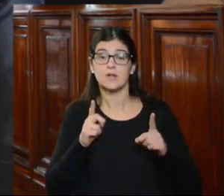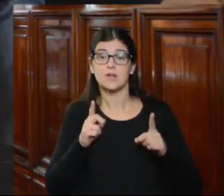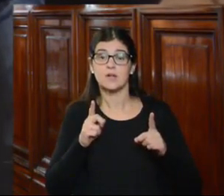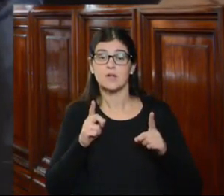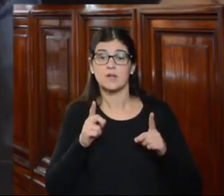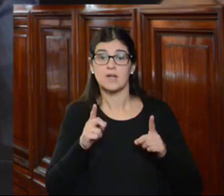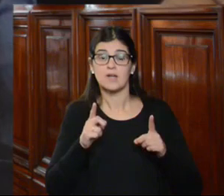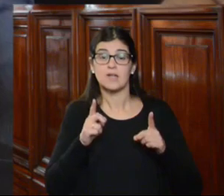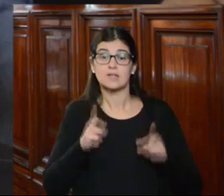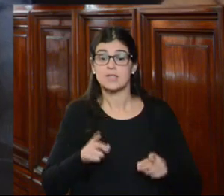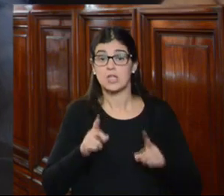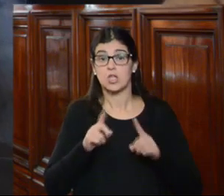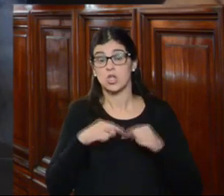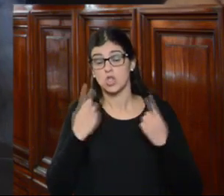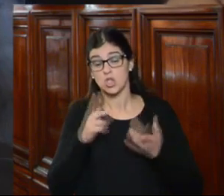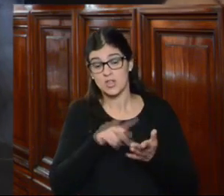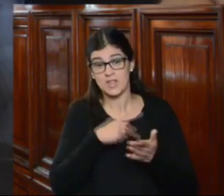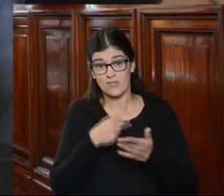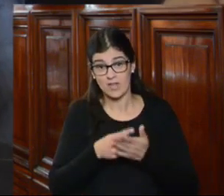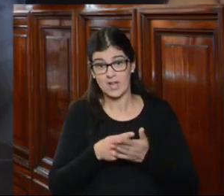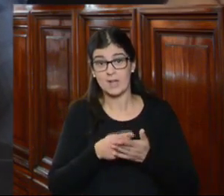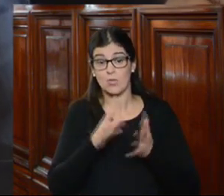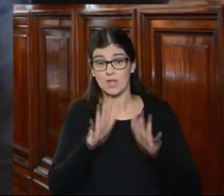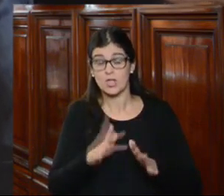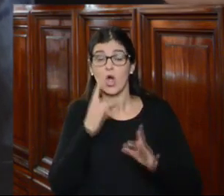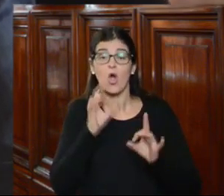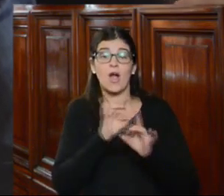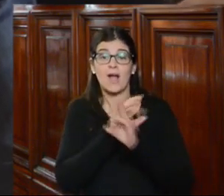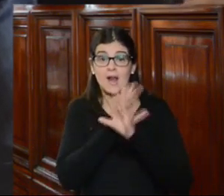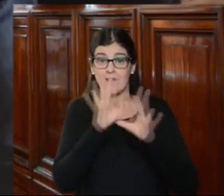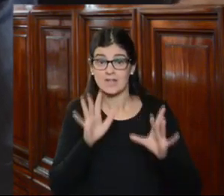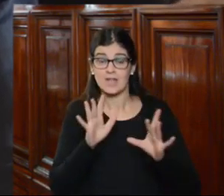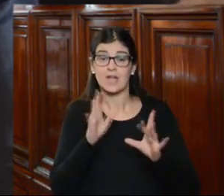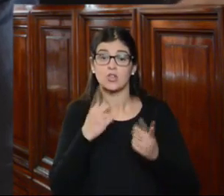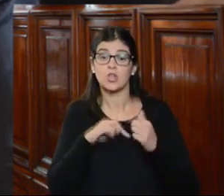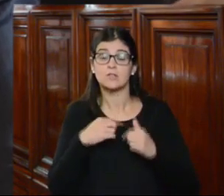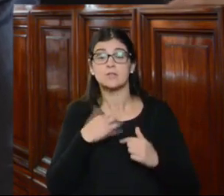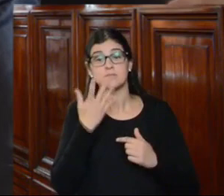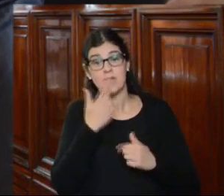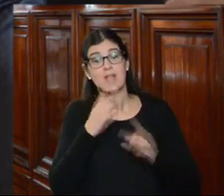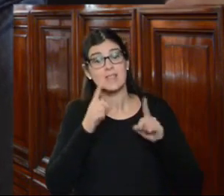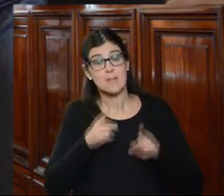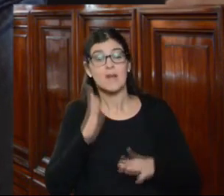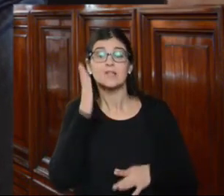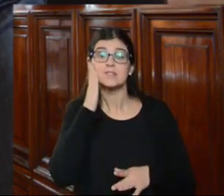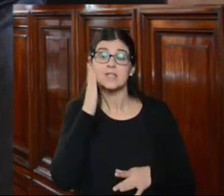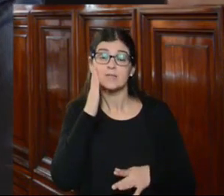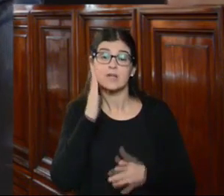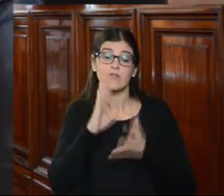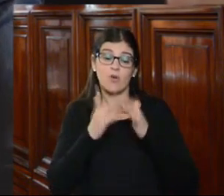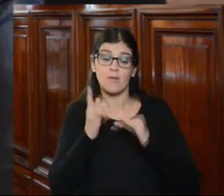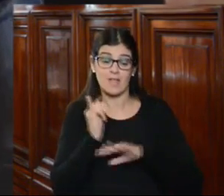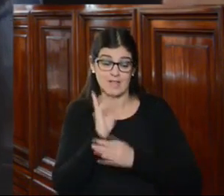si nosotros definimos así el rol con claridad entonces me agradaría también saber de parte de la